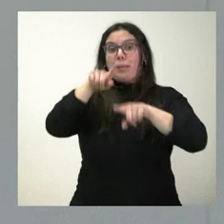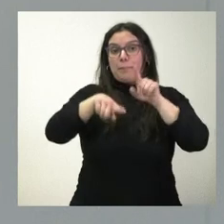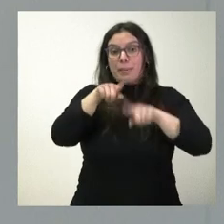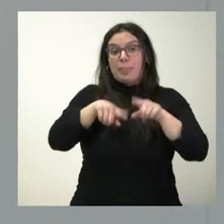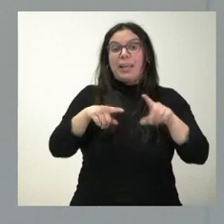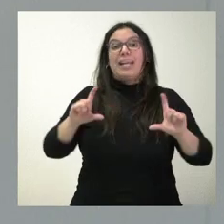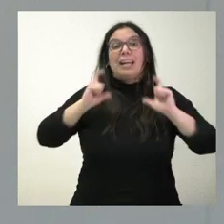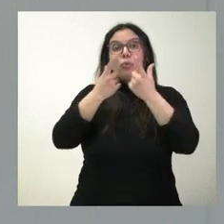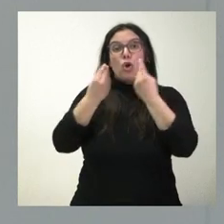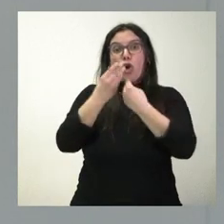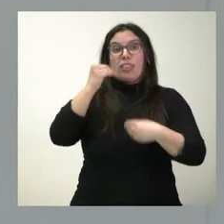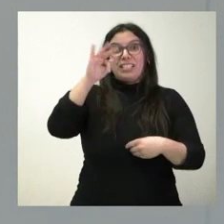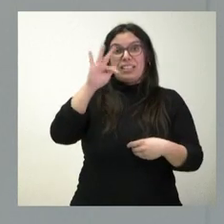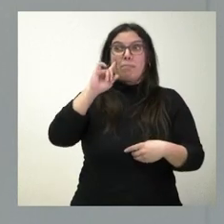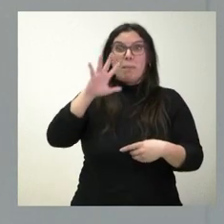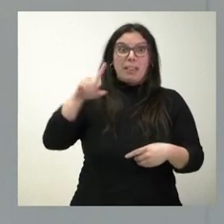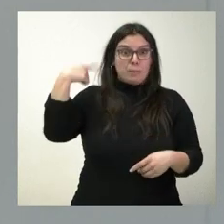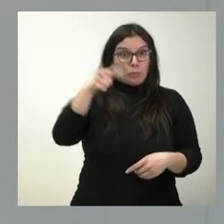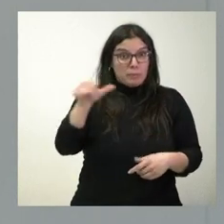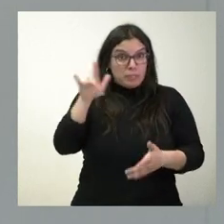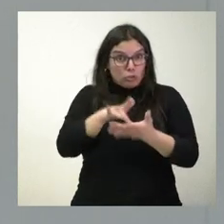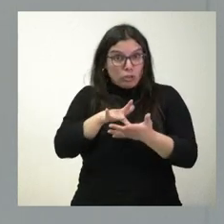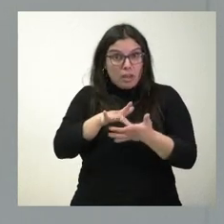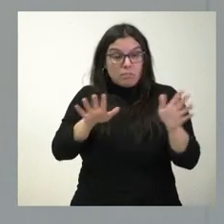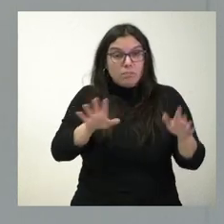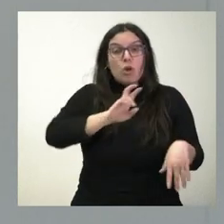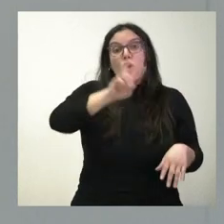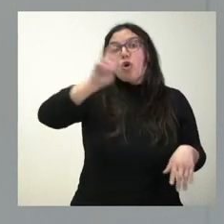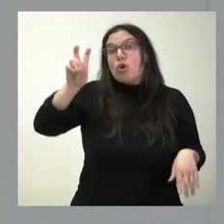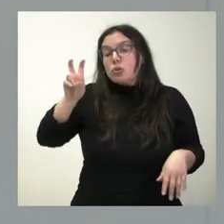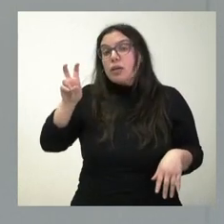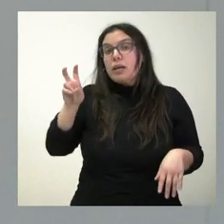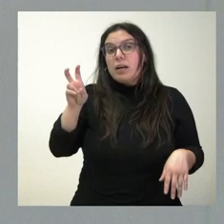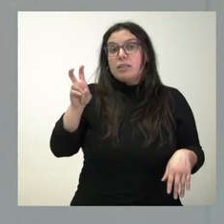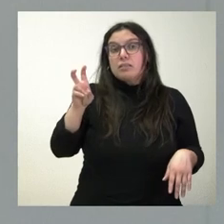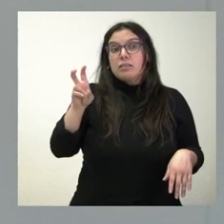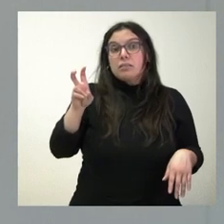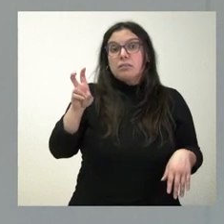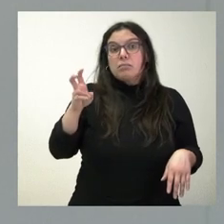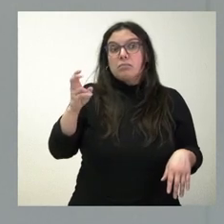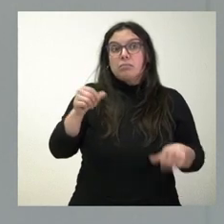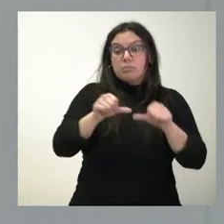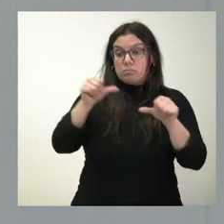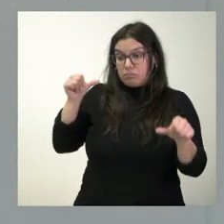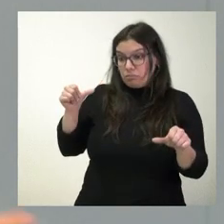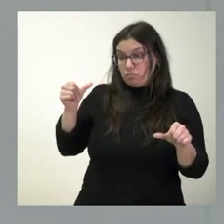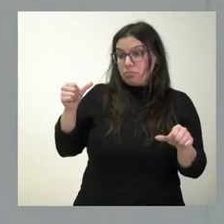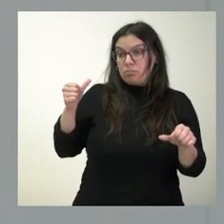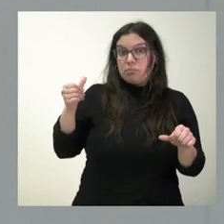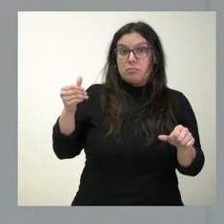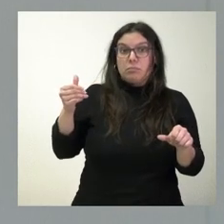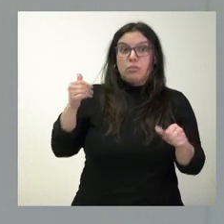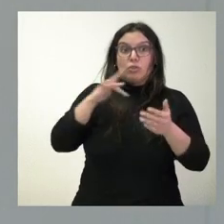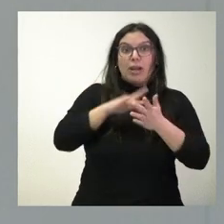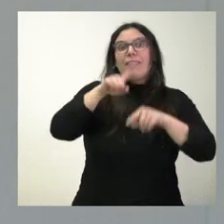CSIF se va a celebrar la próxima semana con otras entidades, pues se ha celebrado con carácter previo en función